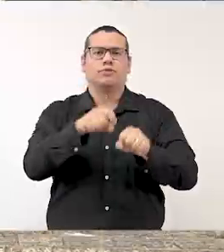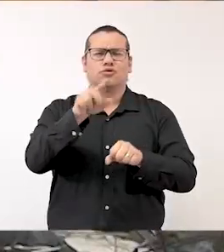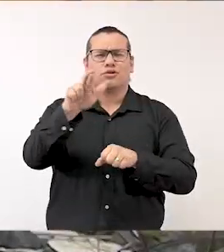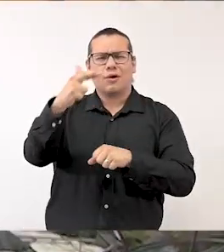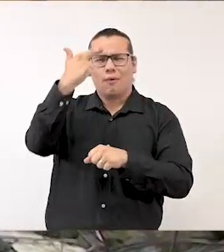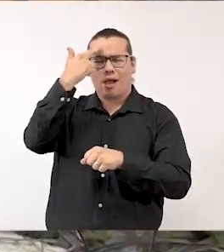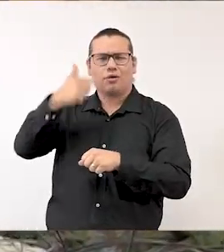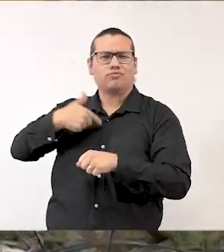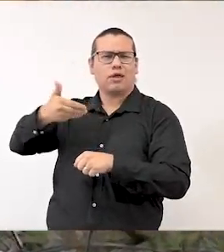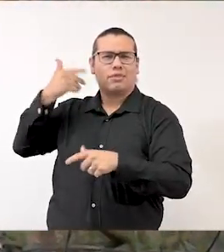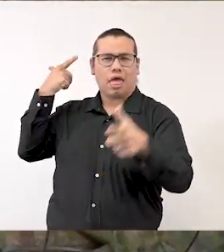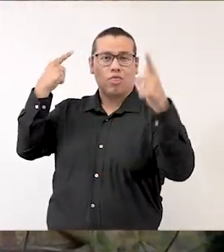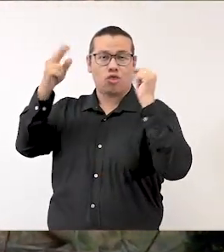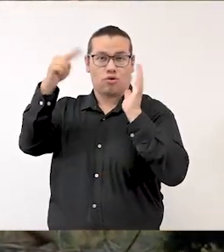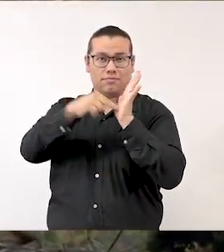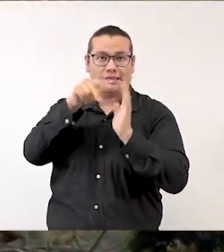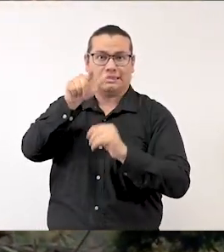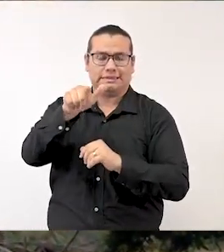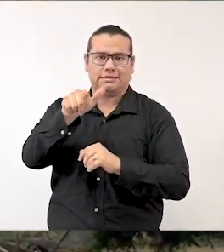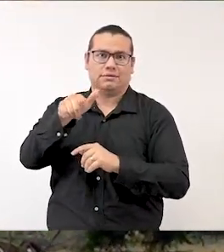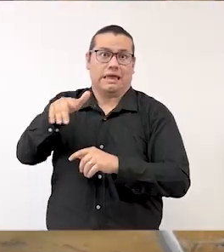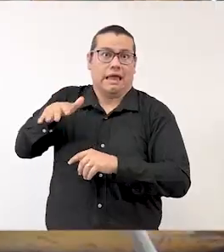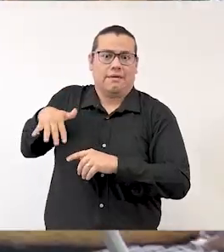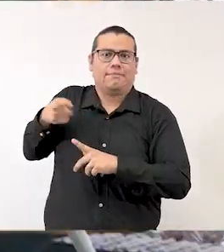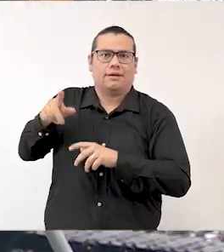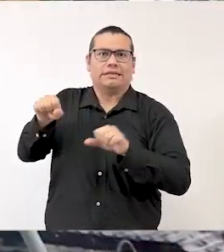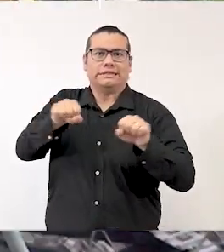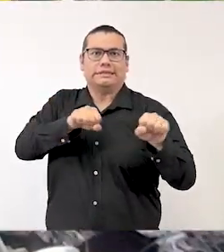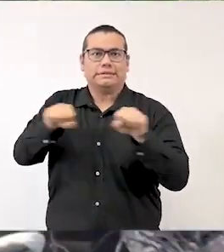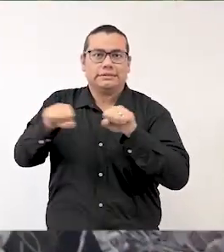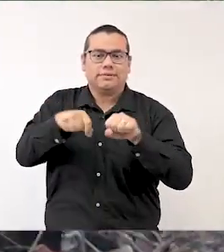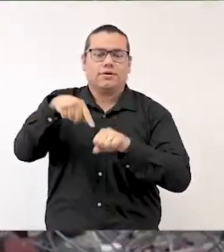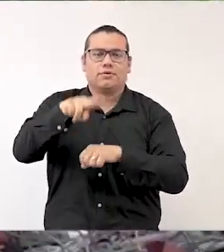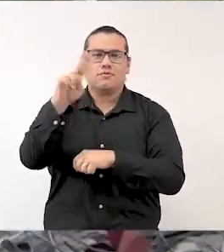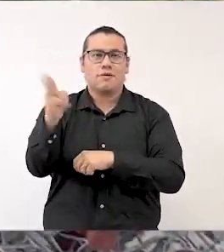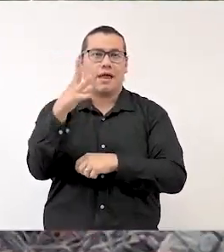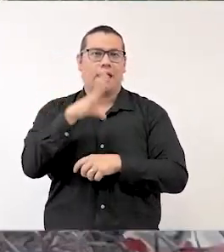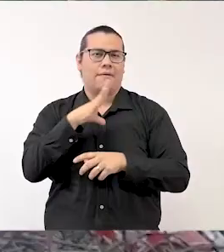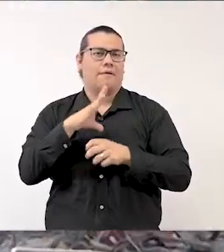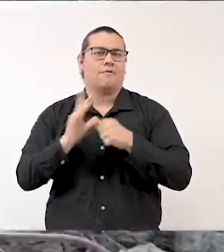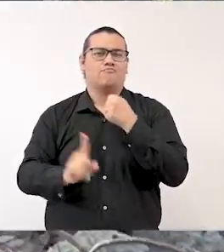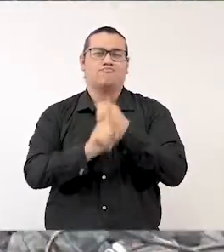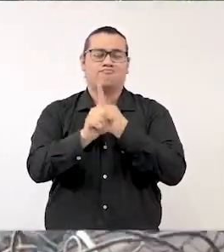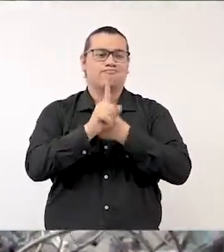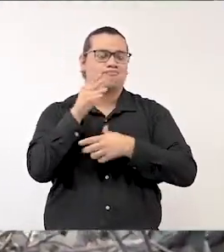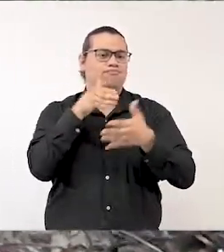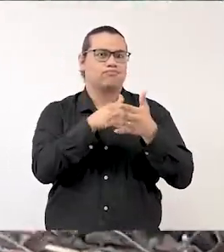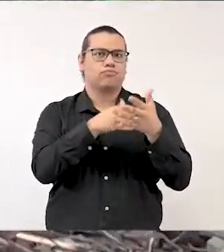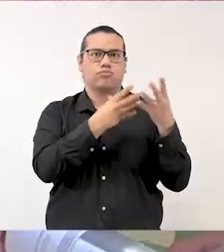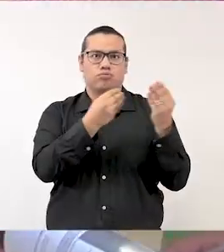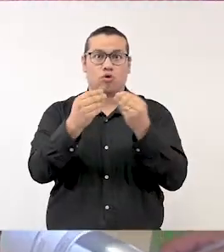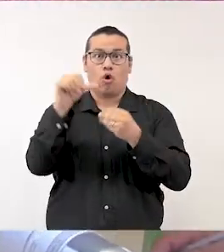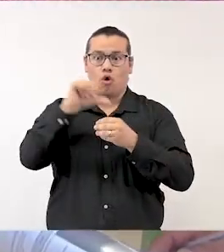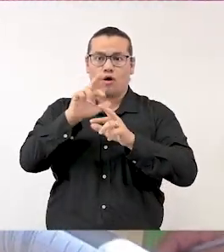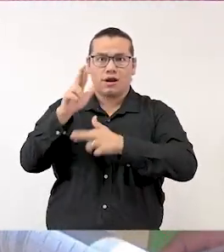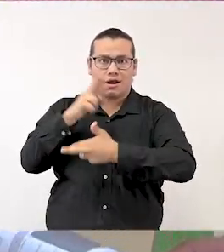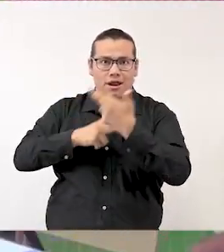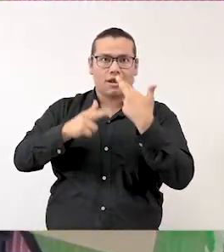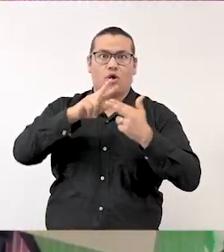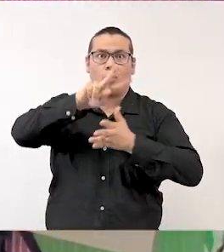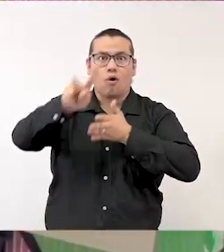de la UAM? Acababa de pasar el sismo y la universidad tenía muchos desafíos por delante. Hoy que regreso como estudiante de posgrado,